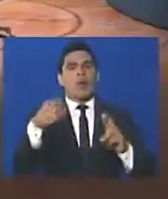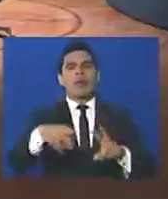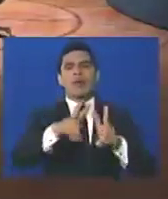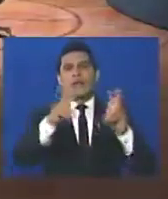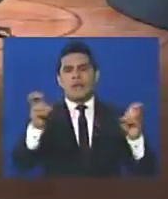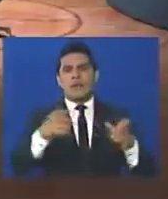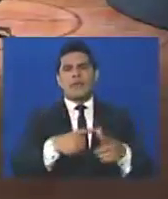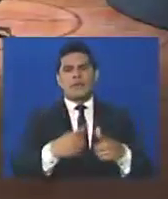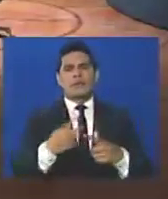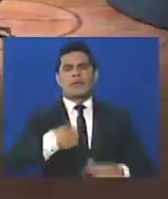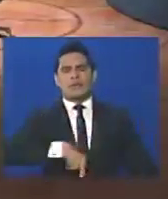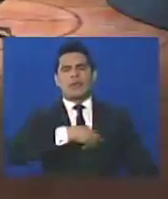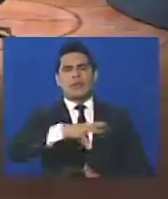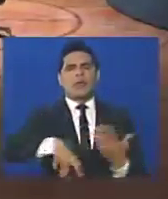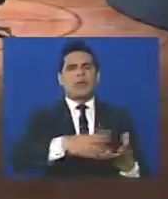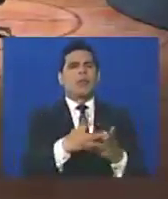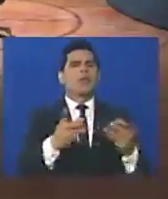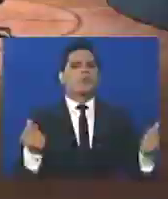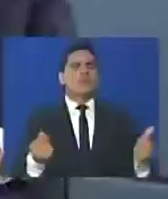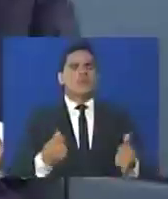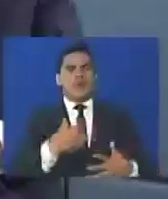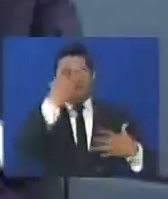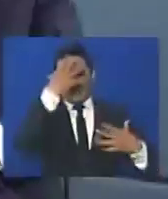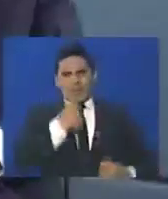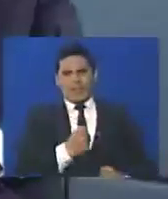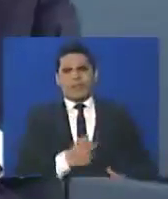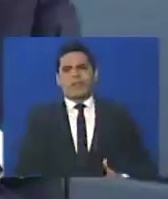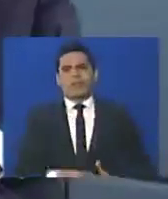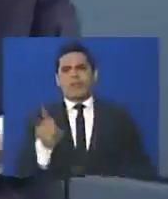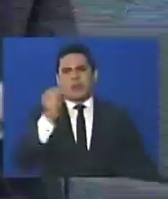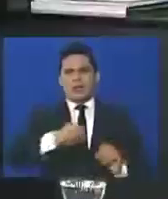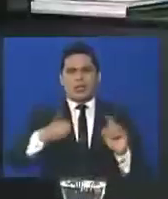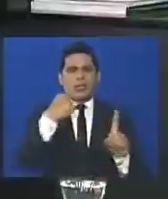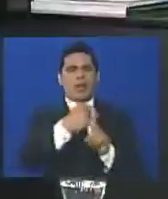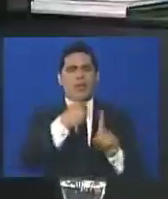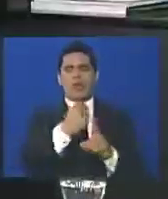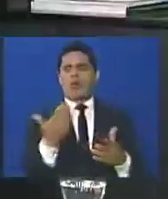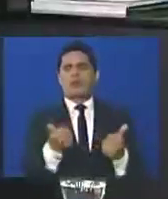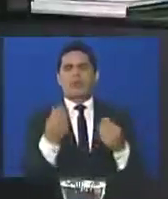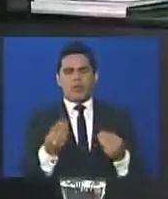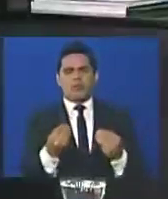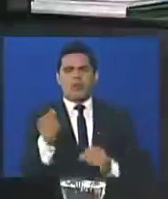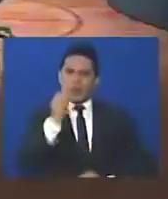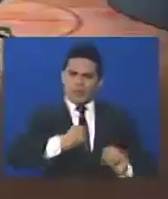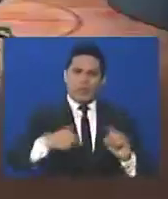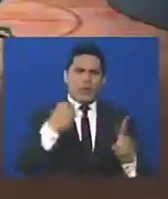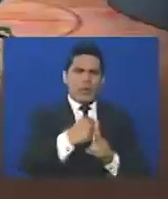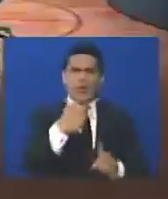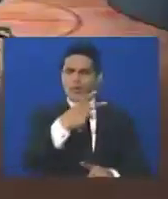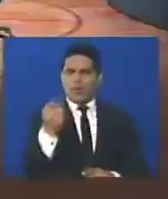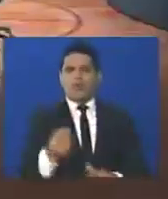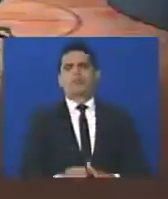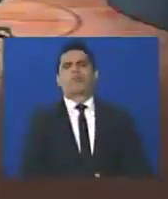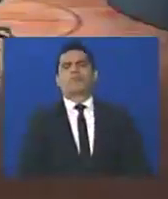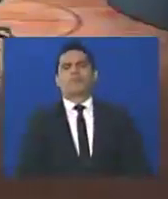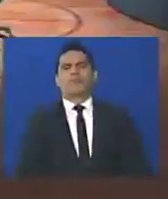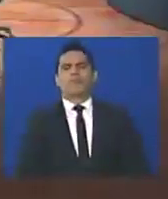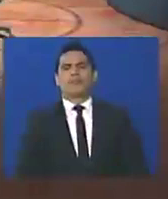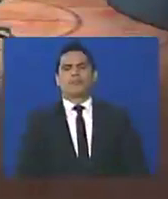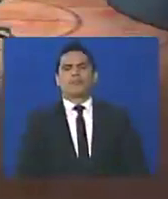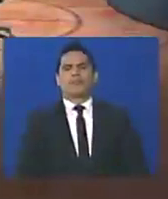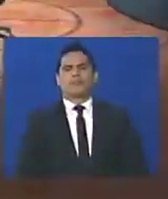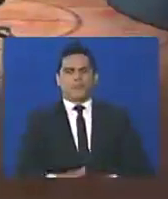este tema, ojalá que lo hayamos resuelto, porque esto es muy triste, rechazo a la violencia, entonces, desde cualquier punto de vista, claro, la violencia no puede ser aplaudida,